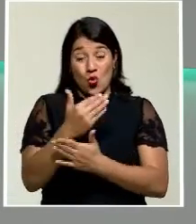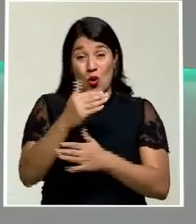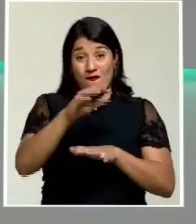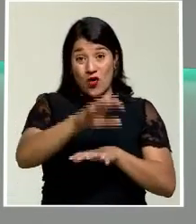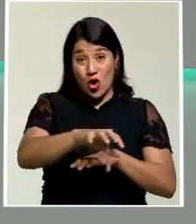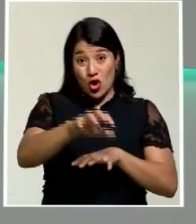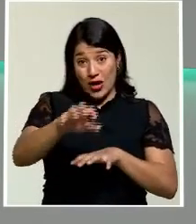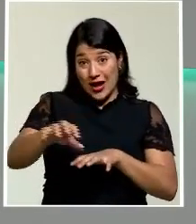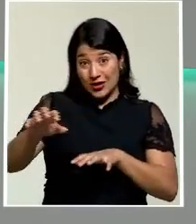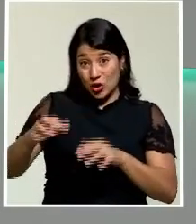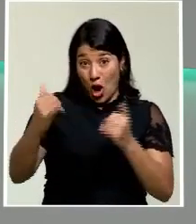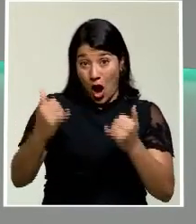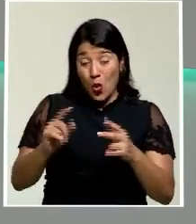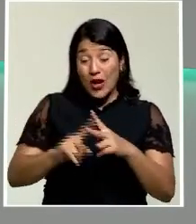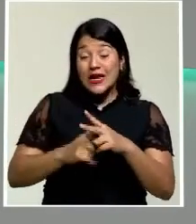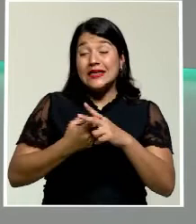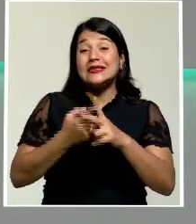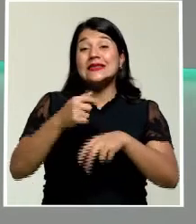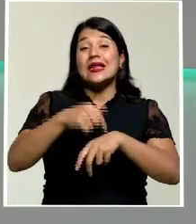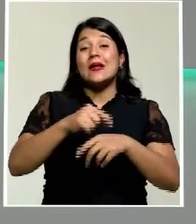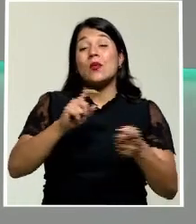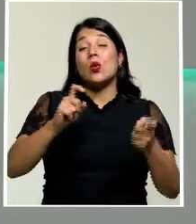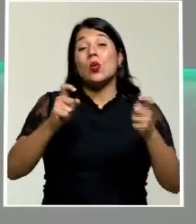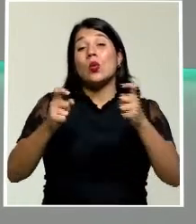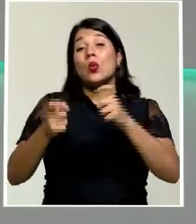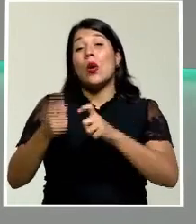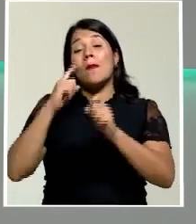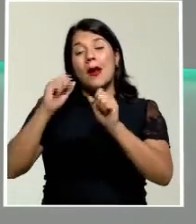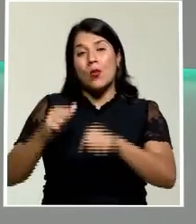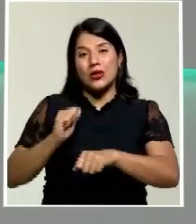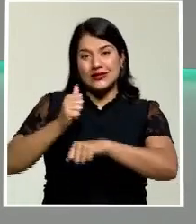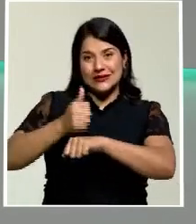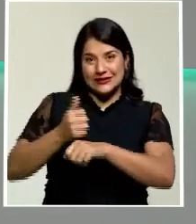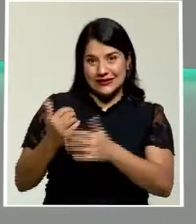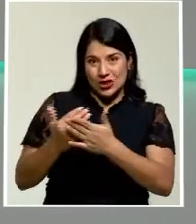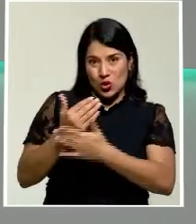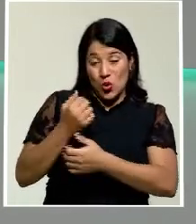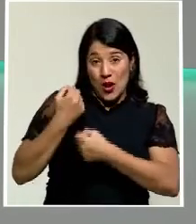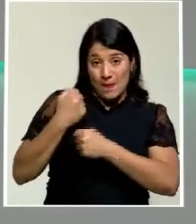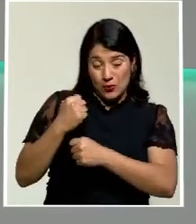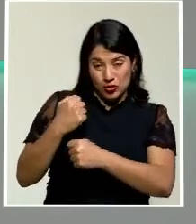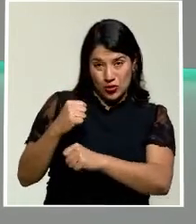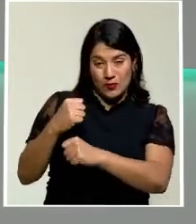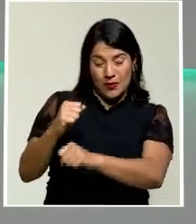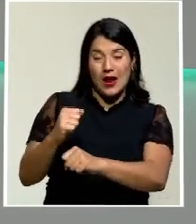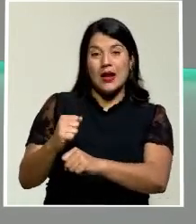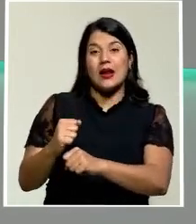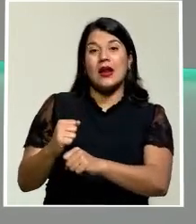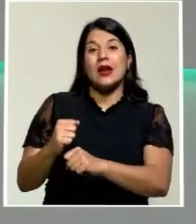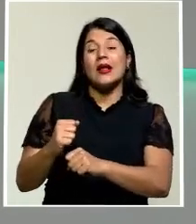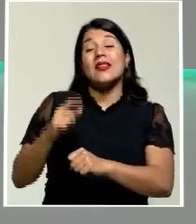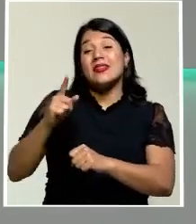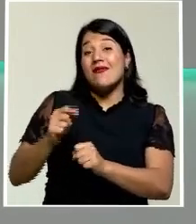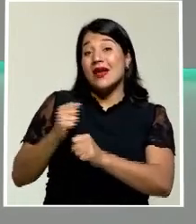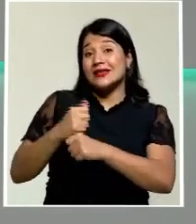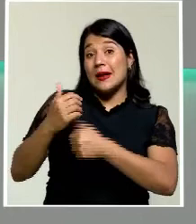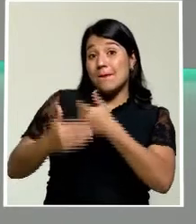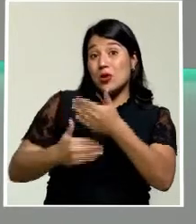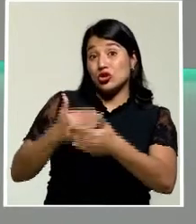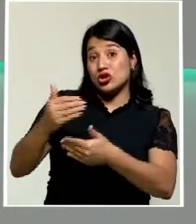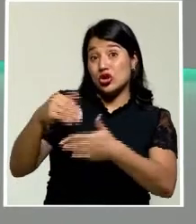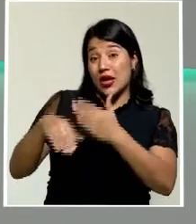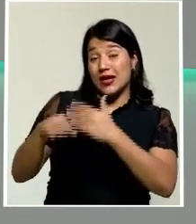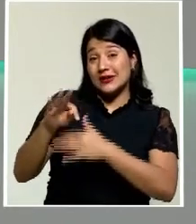iniciará el proceso de transición para establecer la nueva municipalidad o las gestiones ante el Tribunal Supremo de Elecciones para